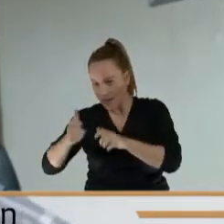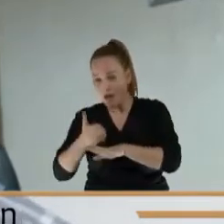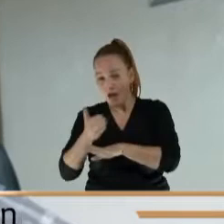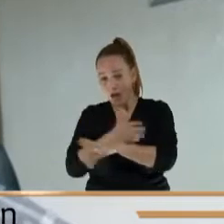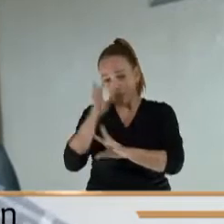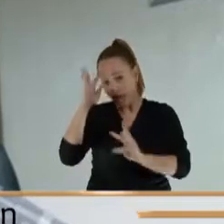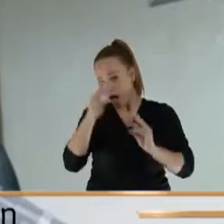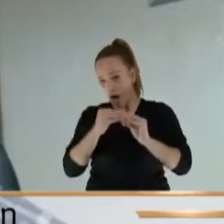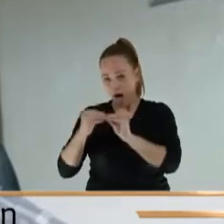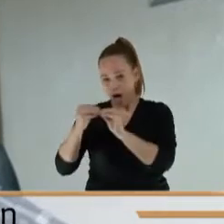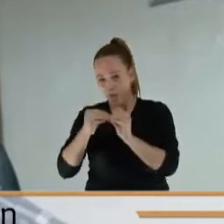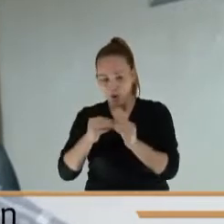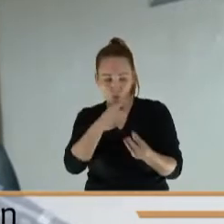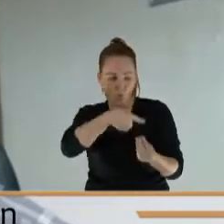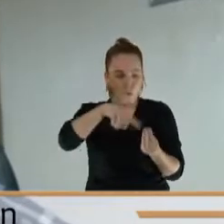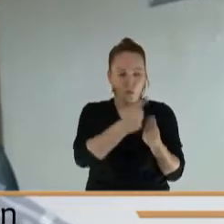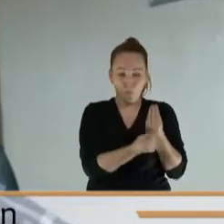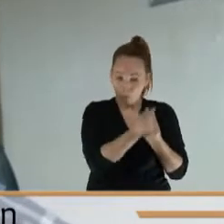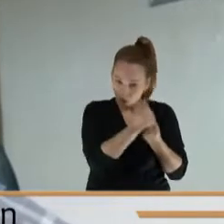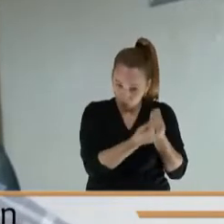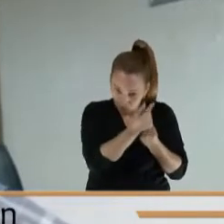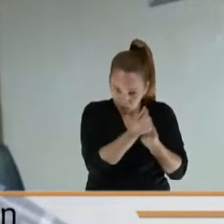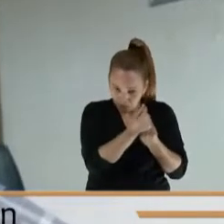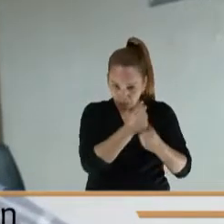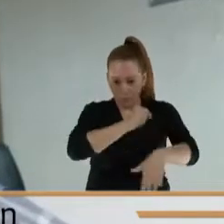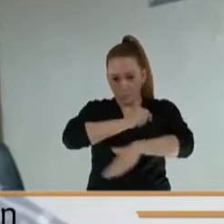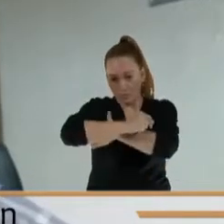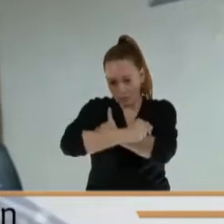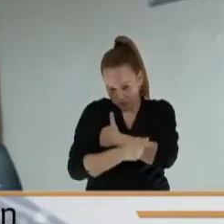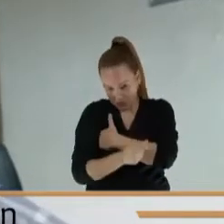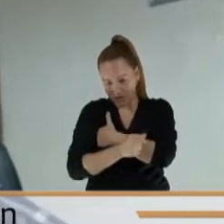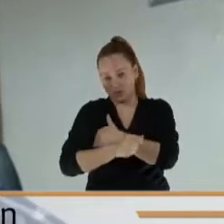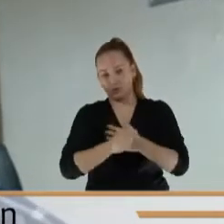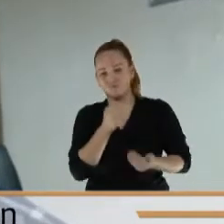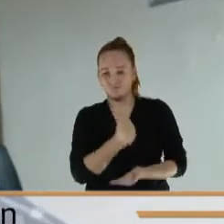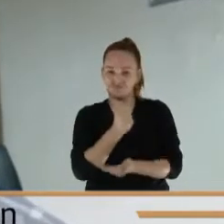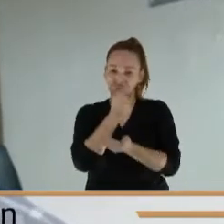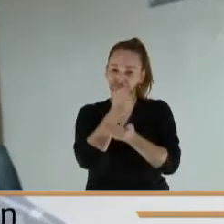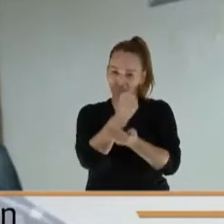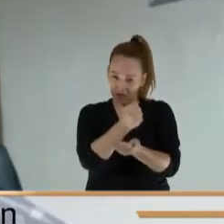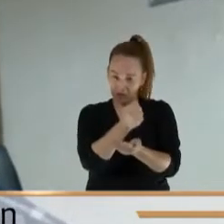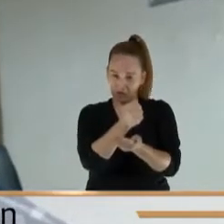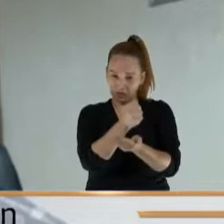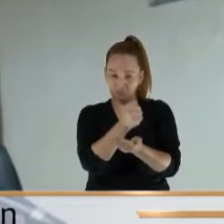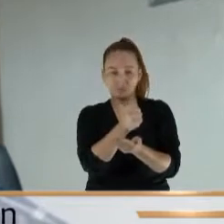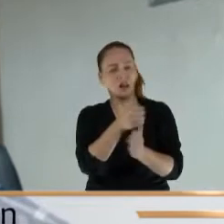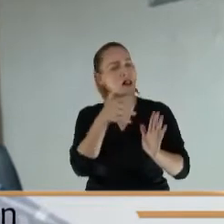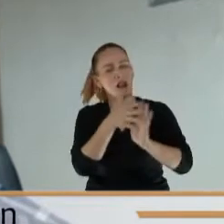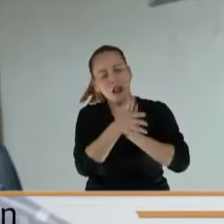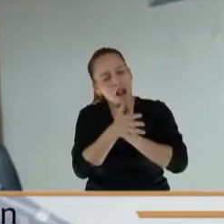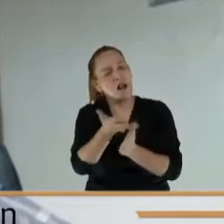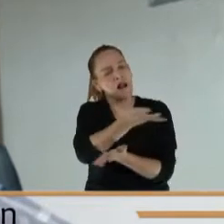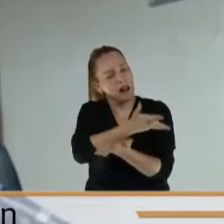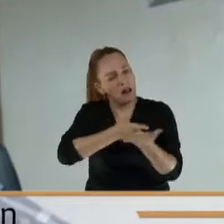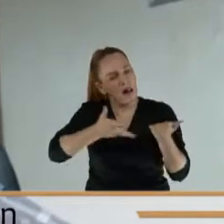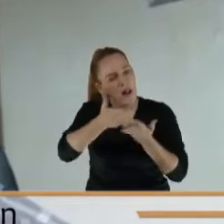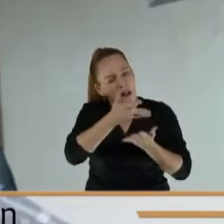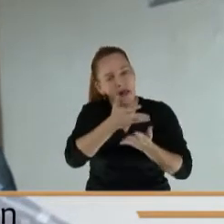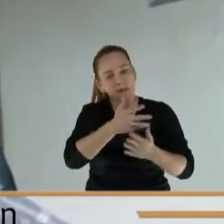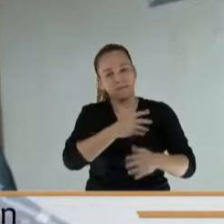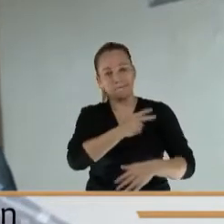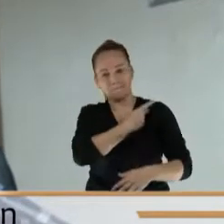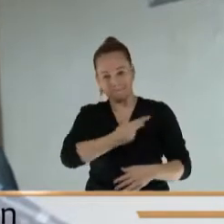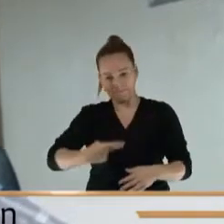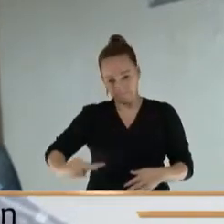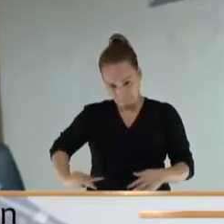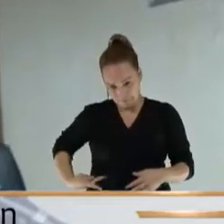equipo económico, con el Ministerio de Hacienda, de el señor viceministro,